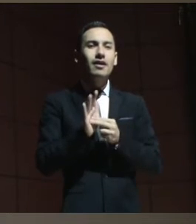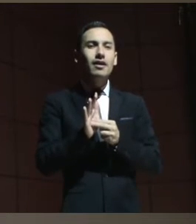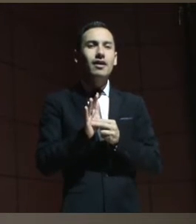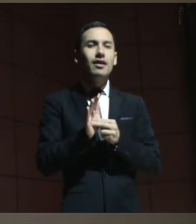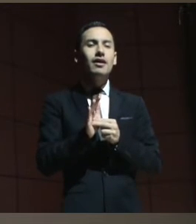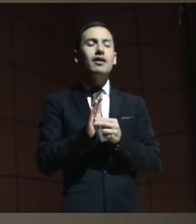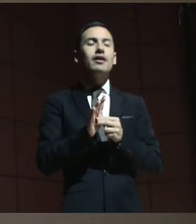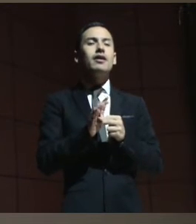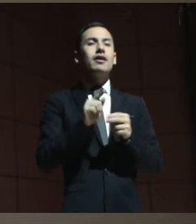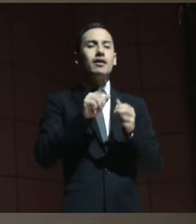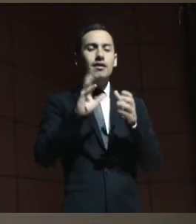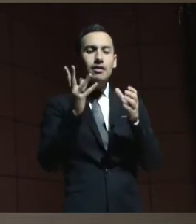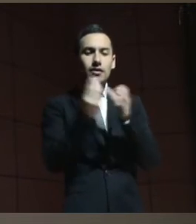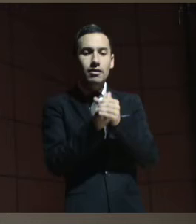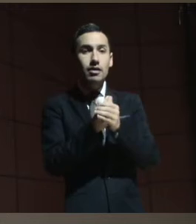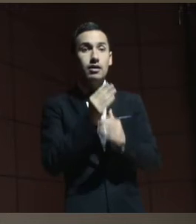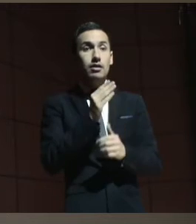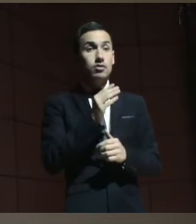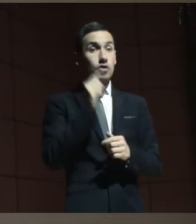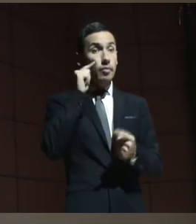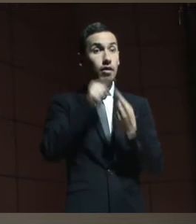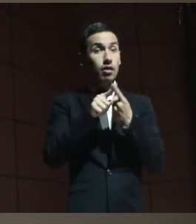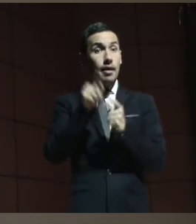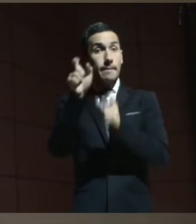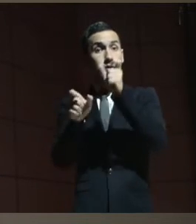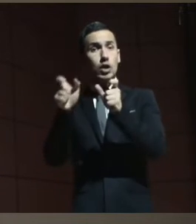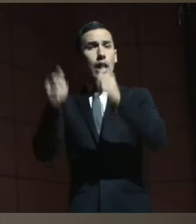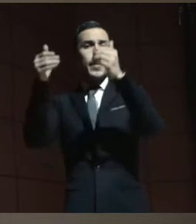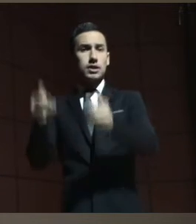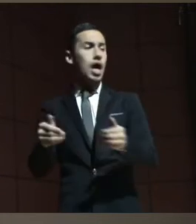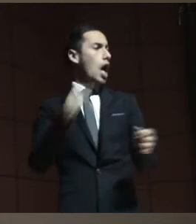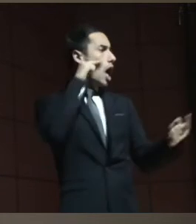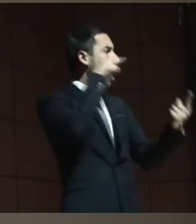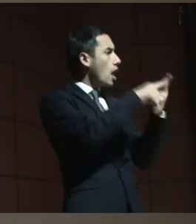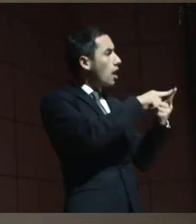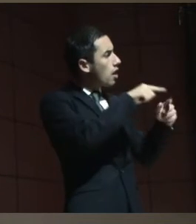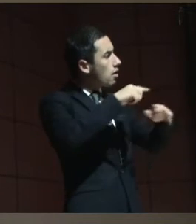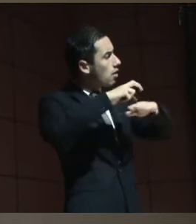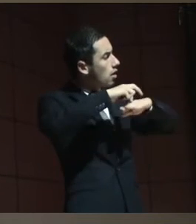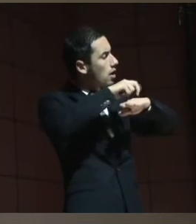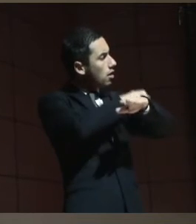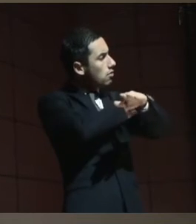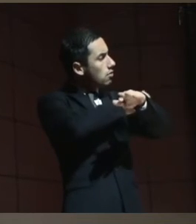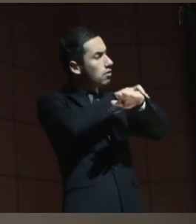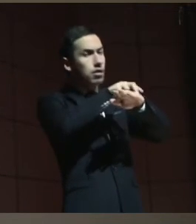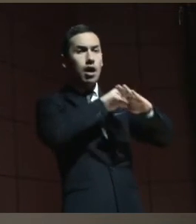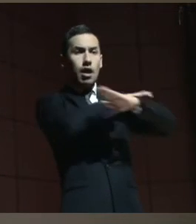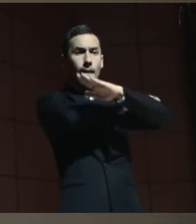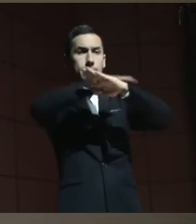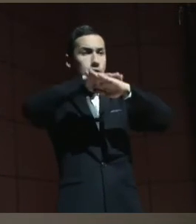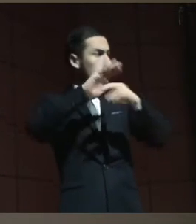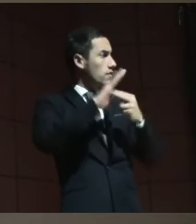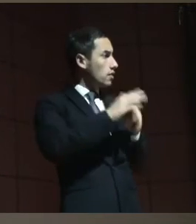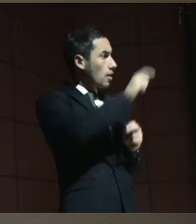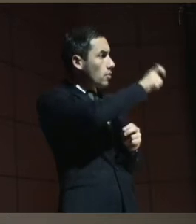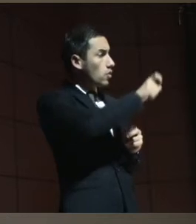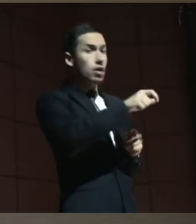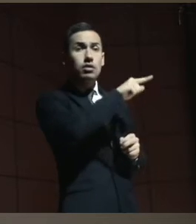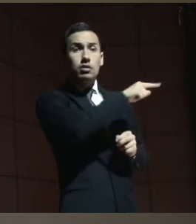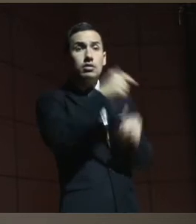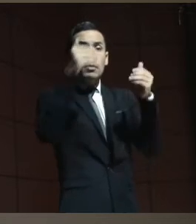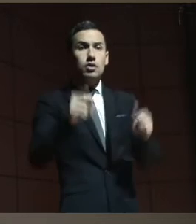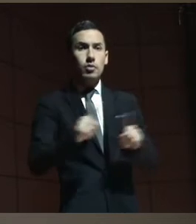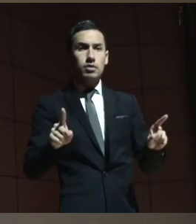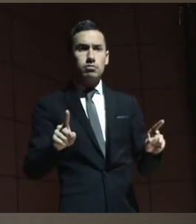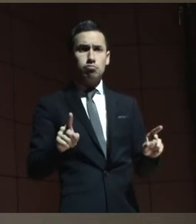exclusivamente para las personas con discapacidad, que todos necesitamos apoyo. La rampa